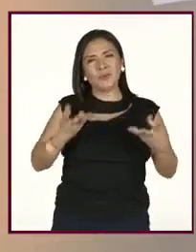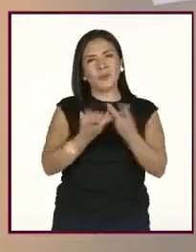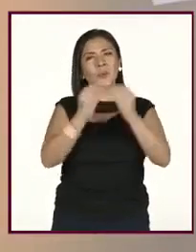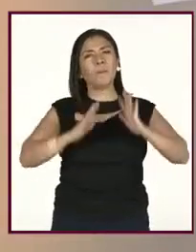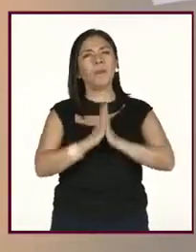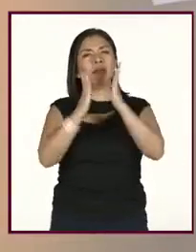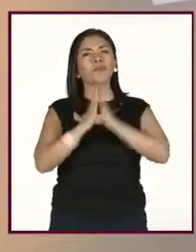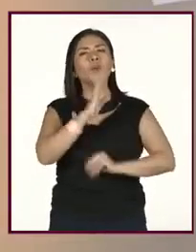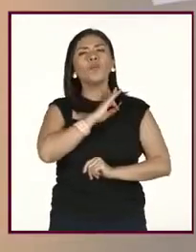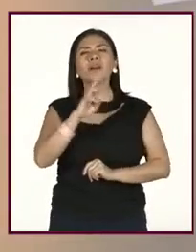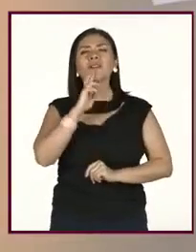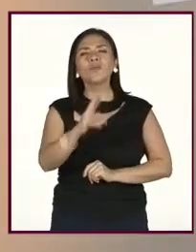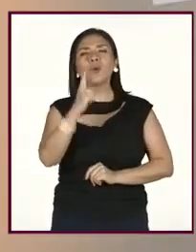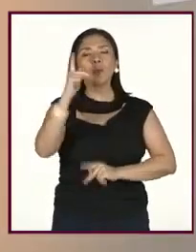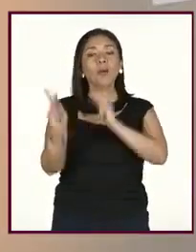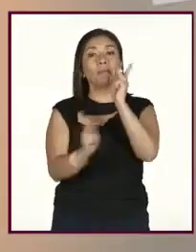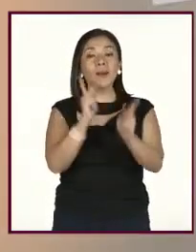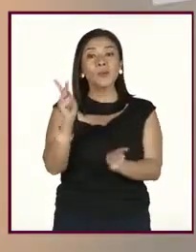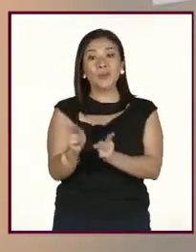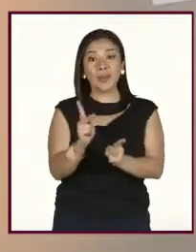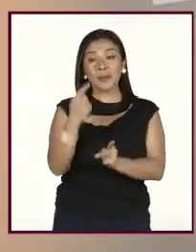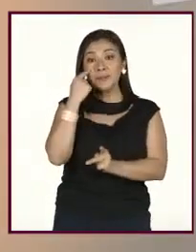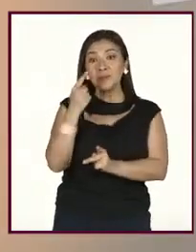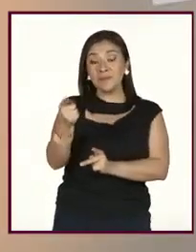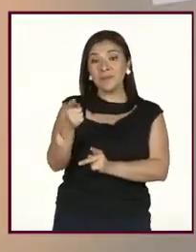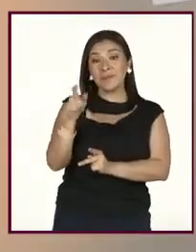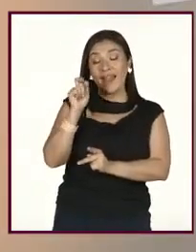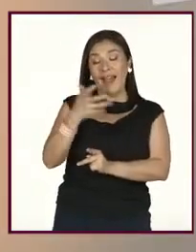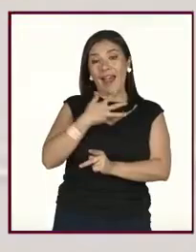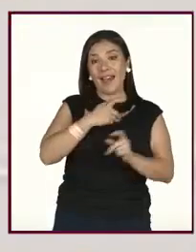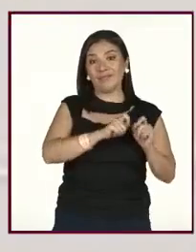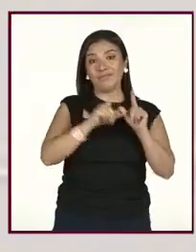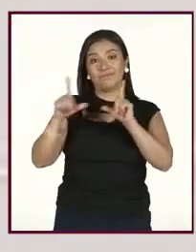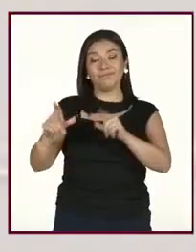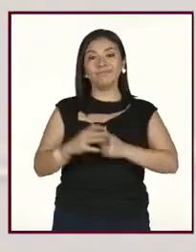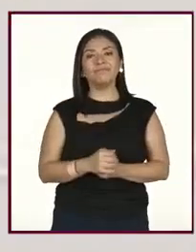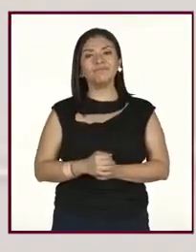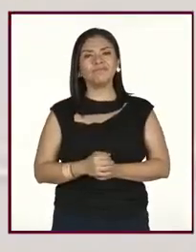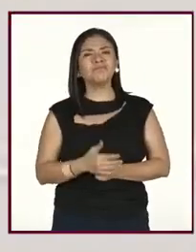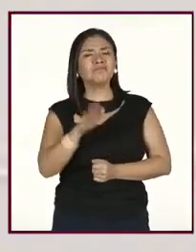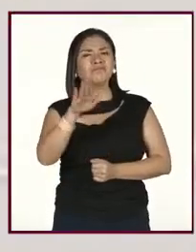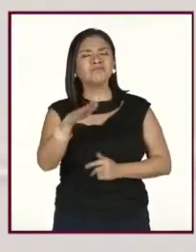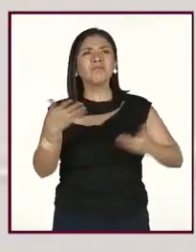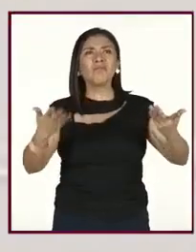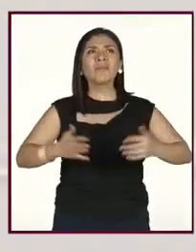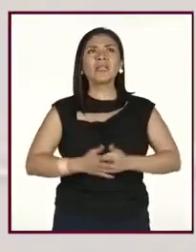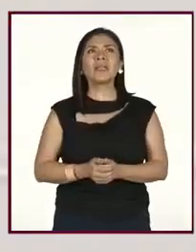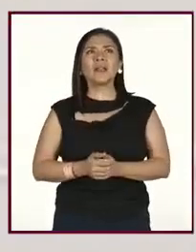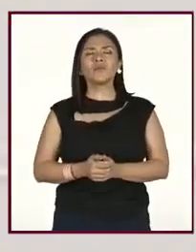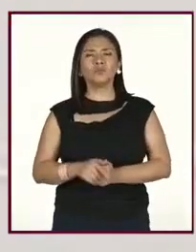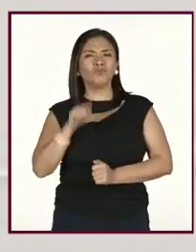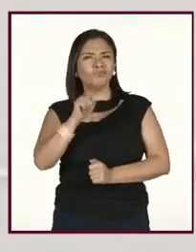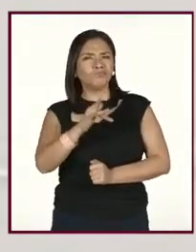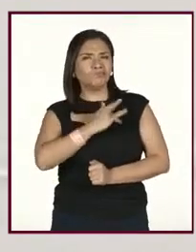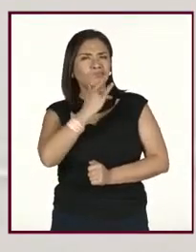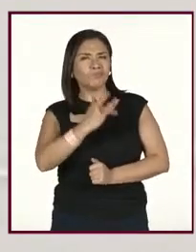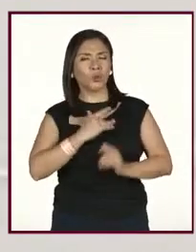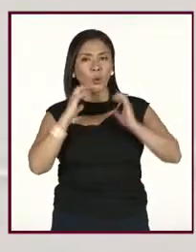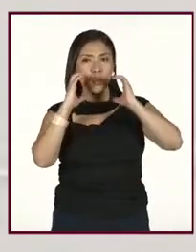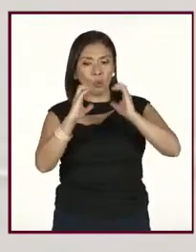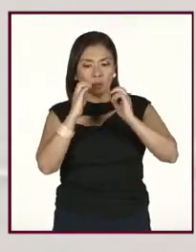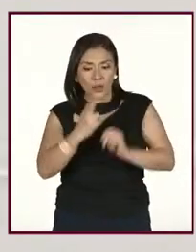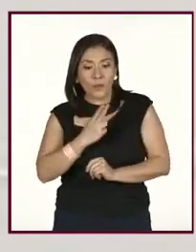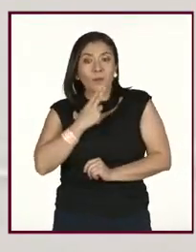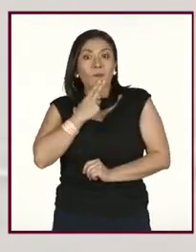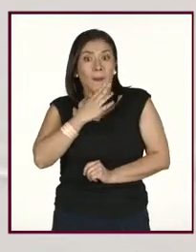contestando la siguiente pregunta en nuestras redes sociales. ¿Qué importancia le das al autocuidado,